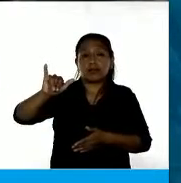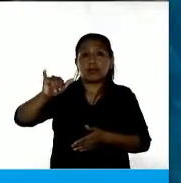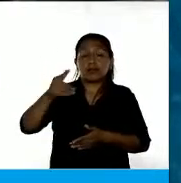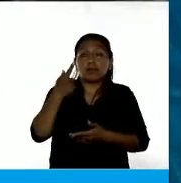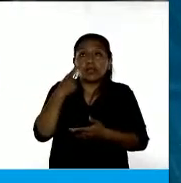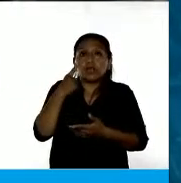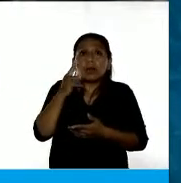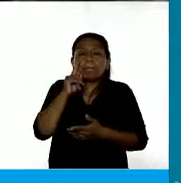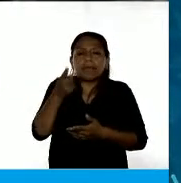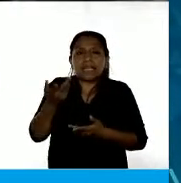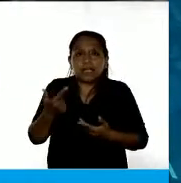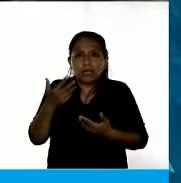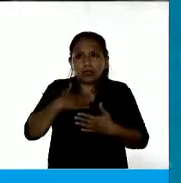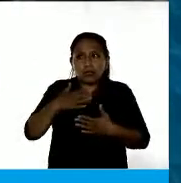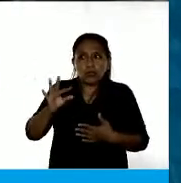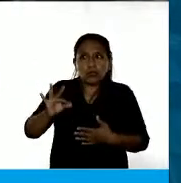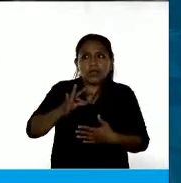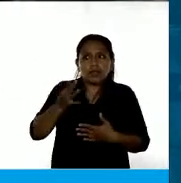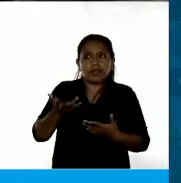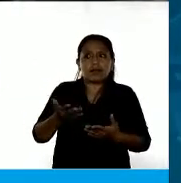riesgo, poniendo en riesgo su vida.